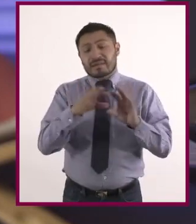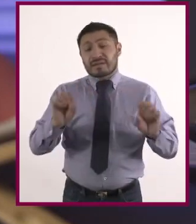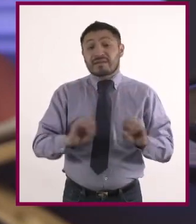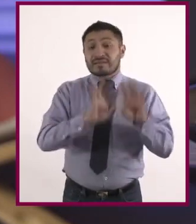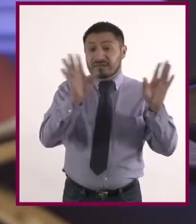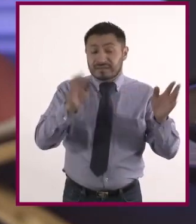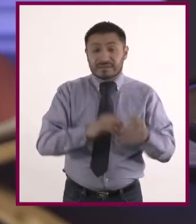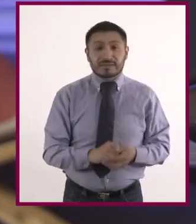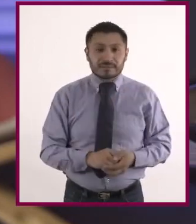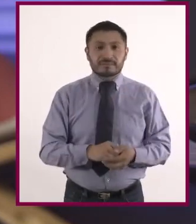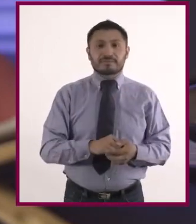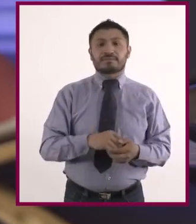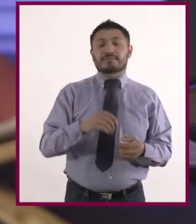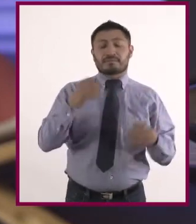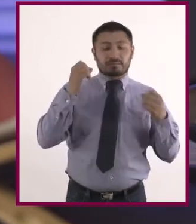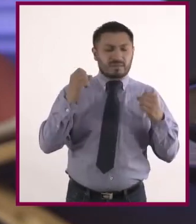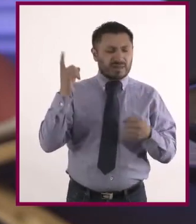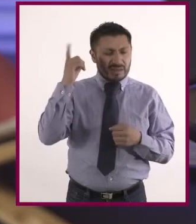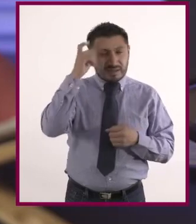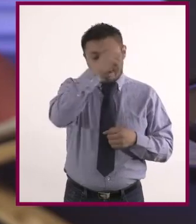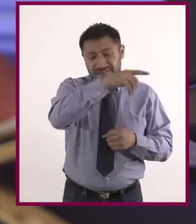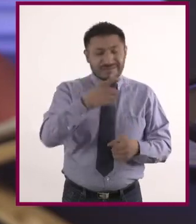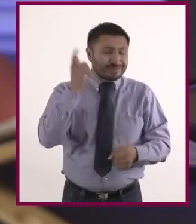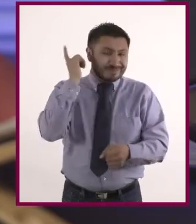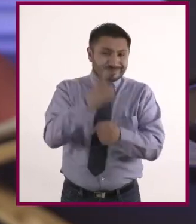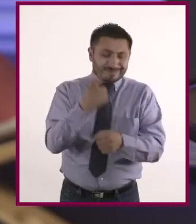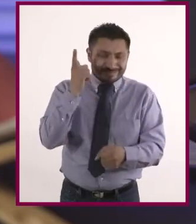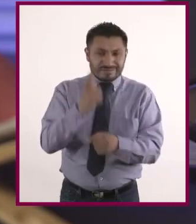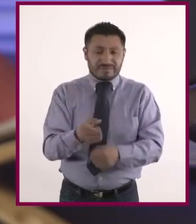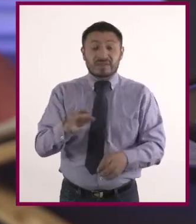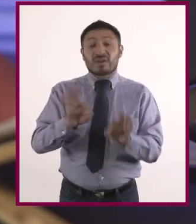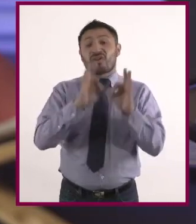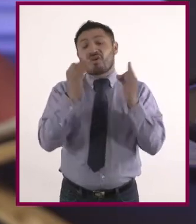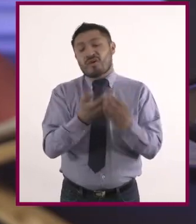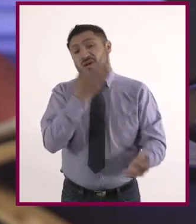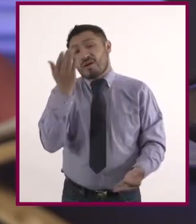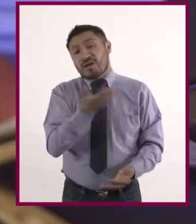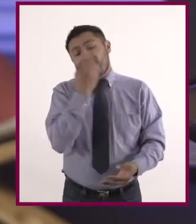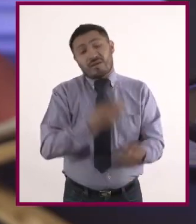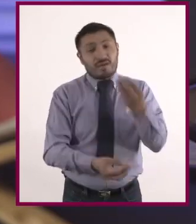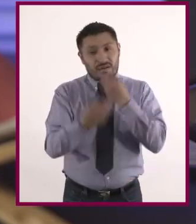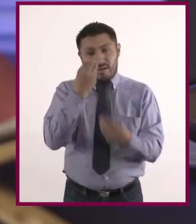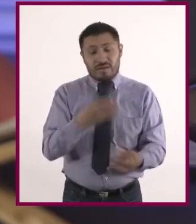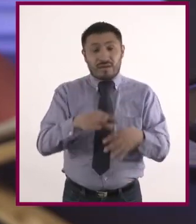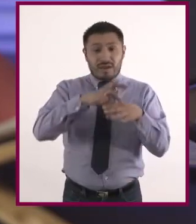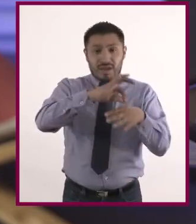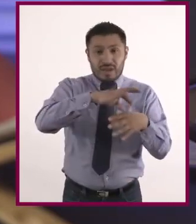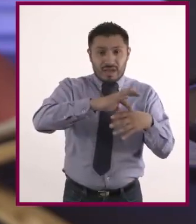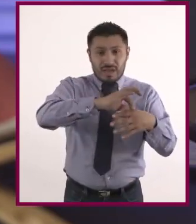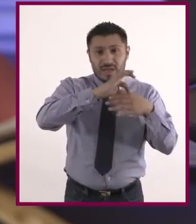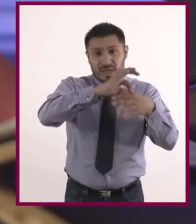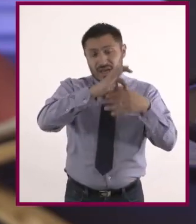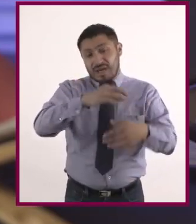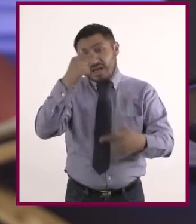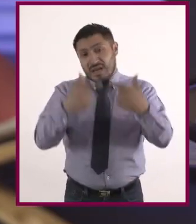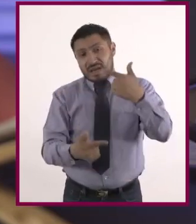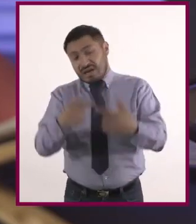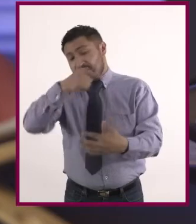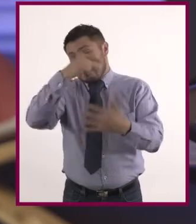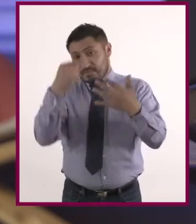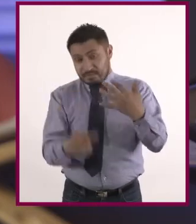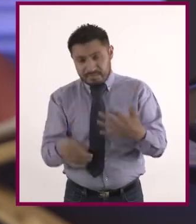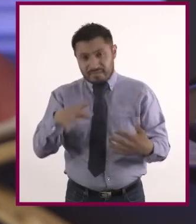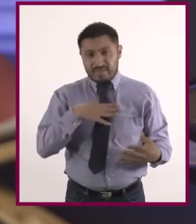alimentamos. También ha sido un poco fuerte enterarnos de que nuestros hábitos y costumbres alimenticios sobre la carne y los lácteos han generado la